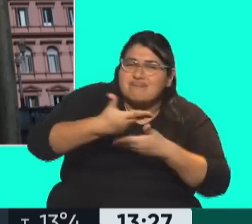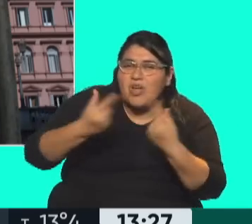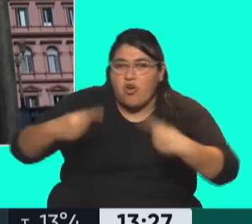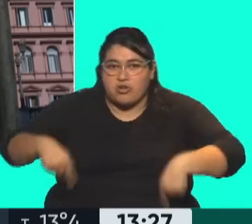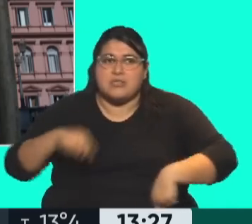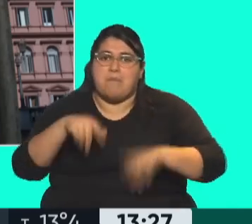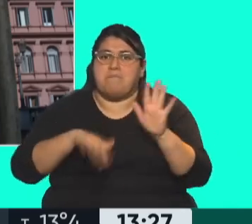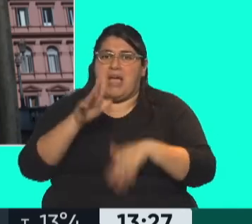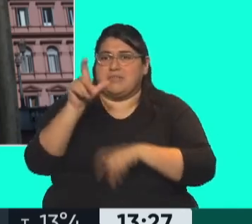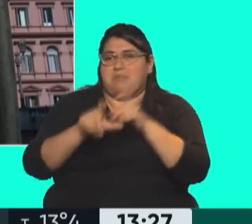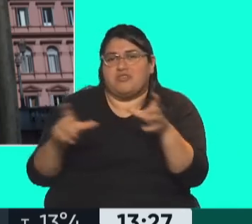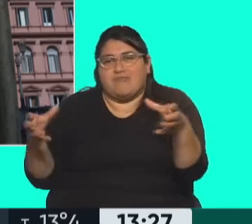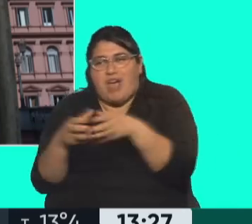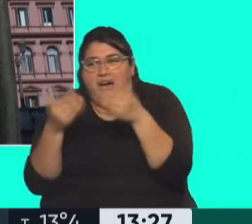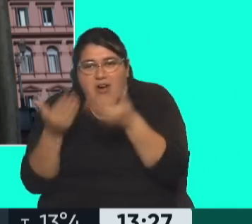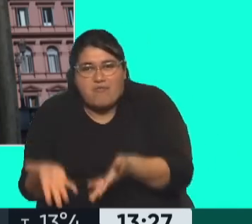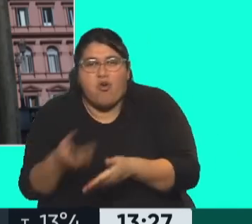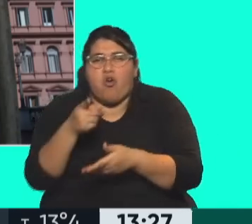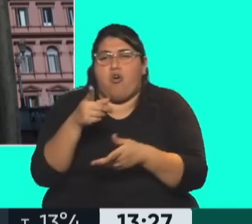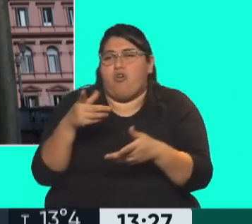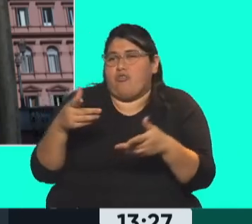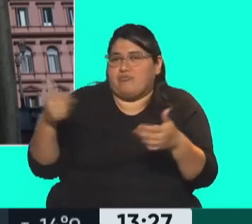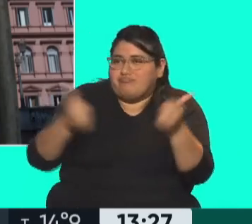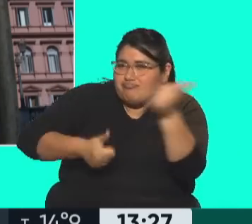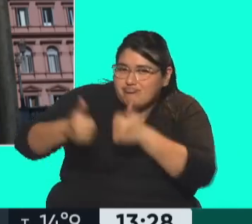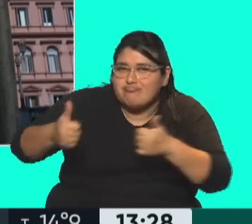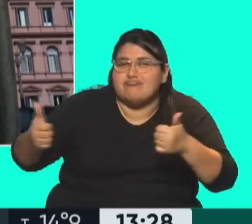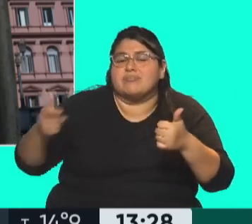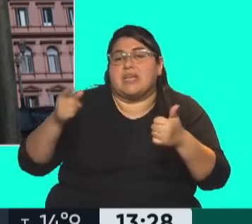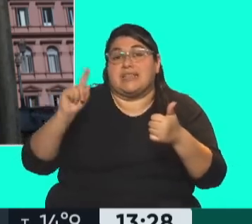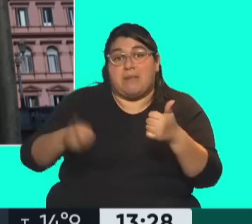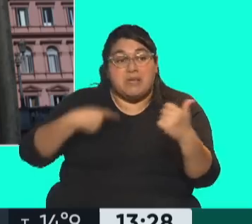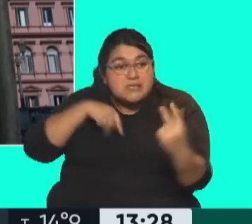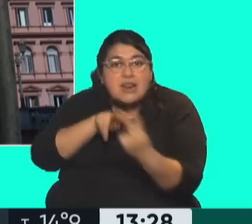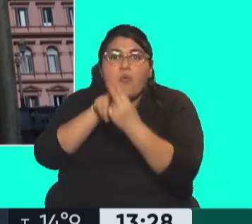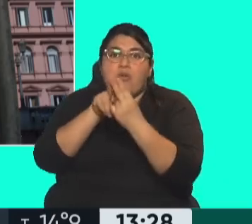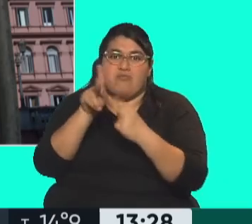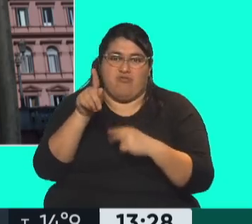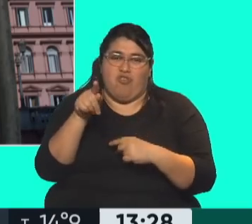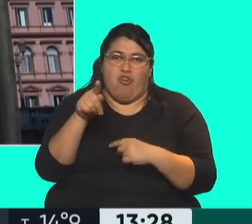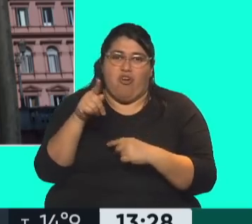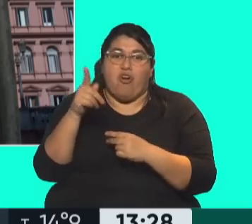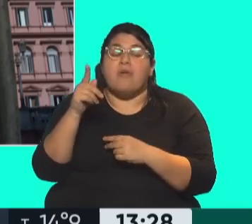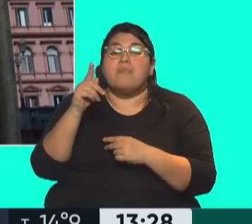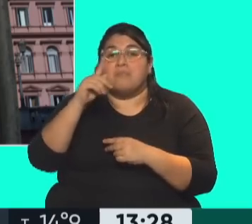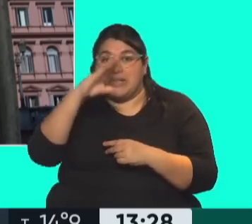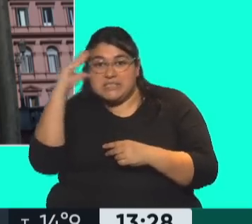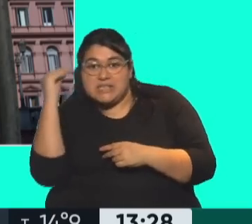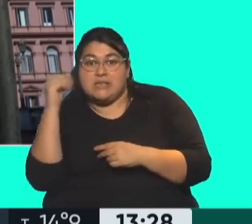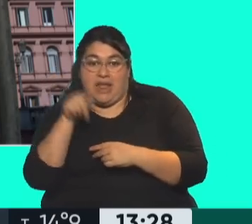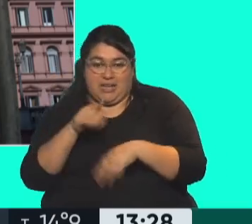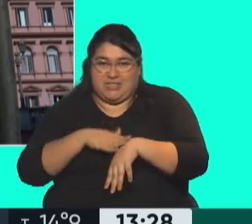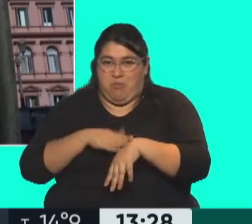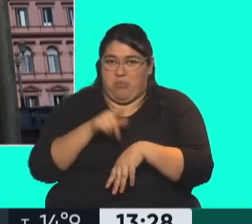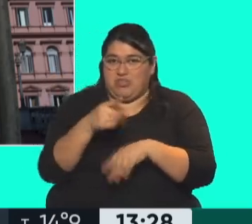afiliados partidarios, en este caso con la militancia, y también con este reencuentro de Cristina Fernández, después de lo que ha